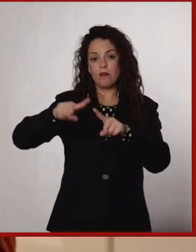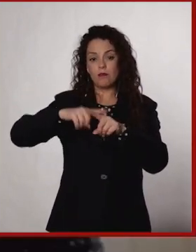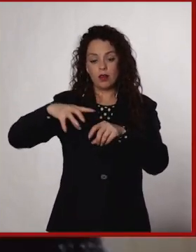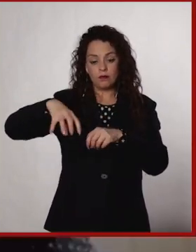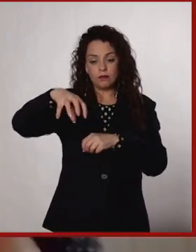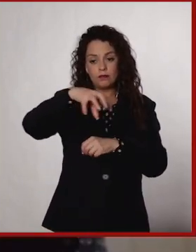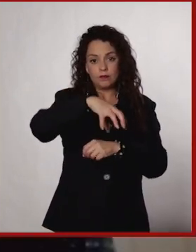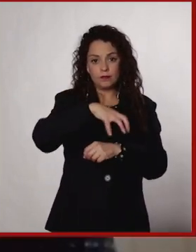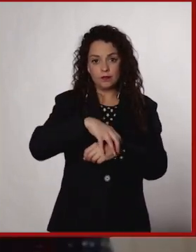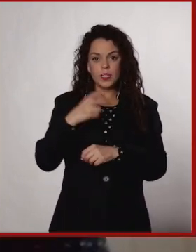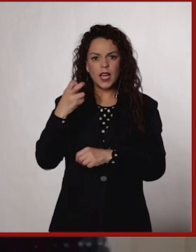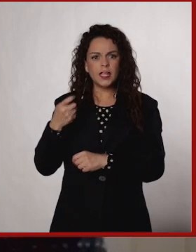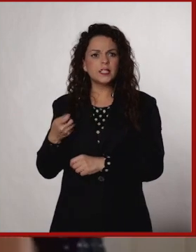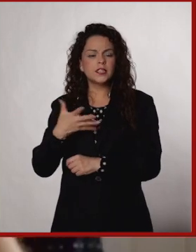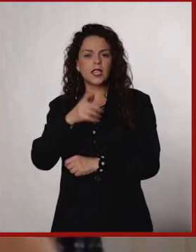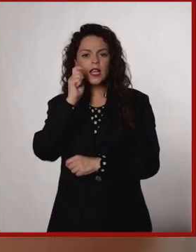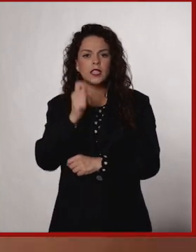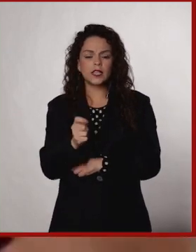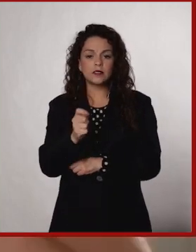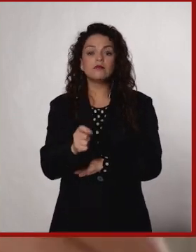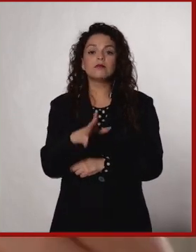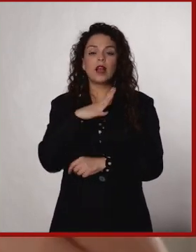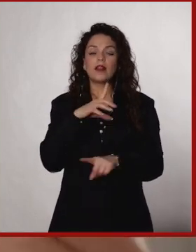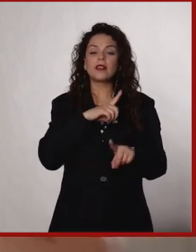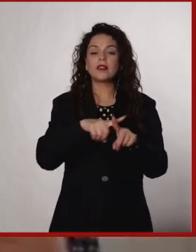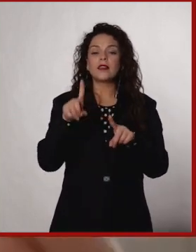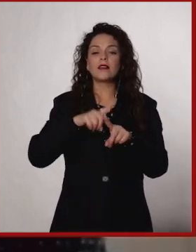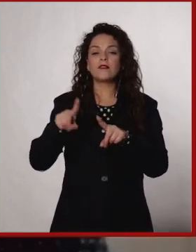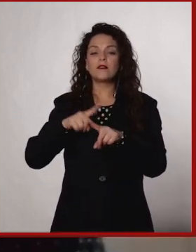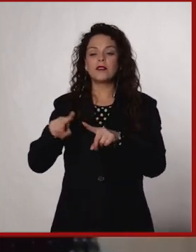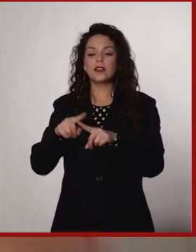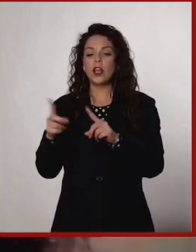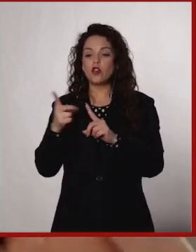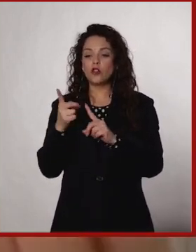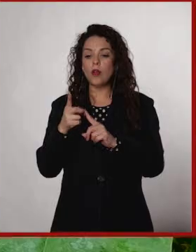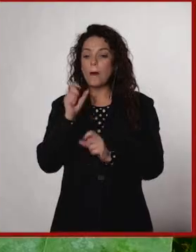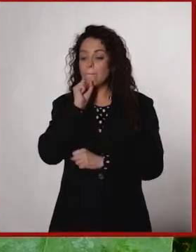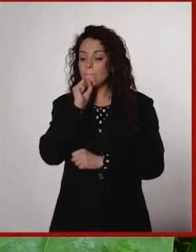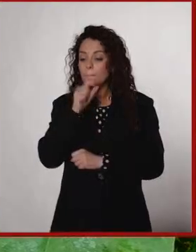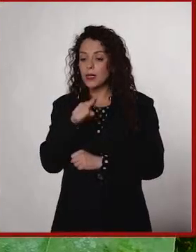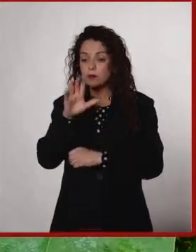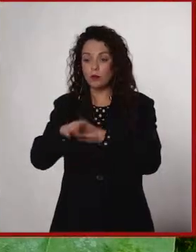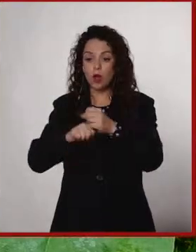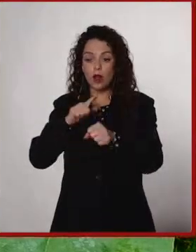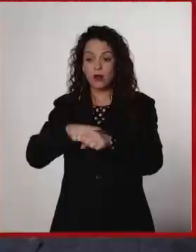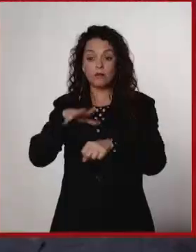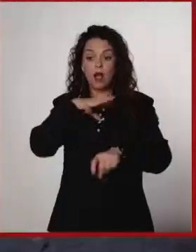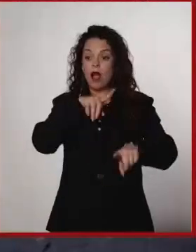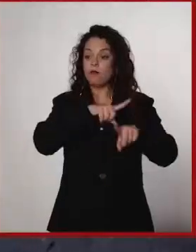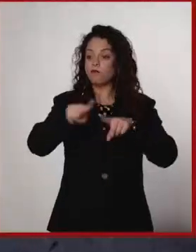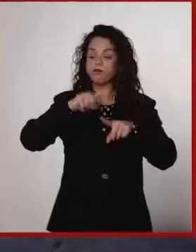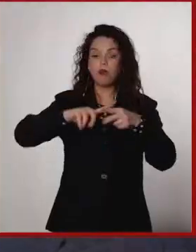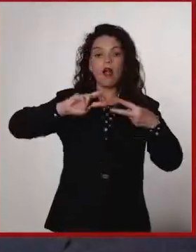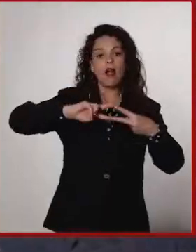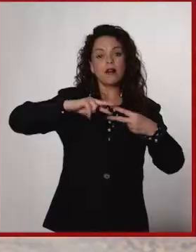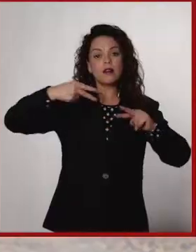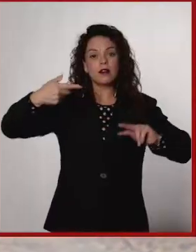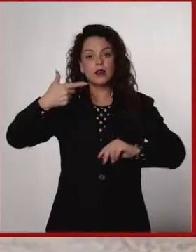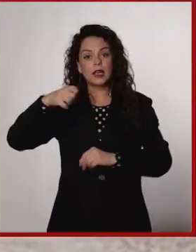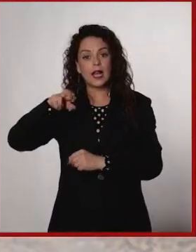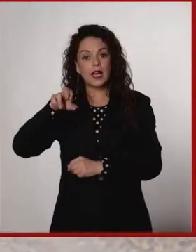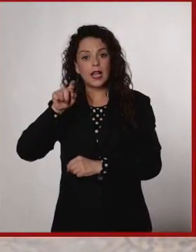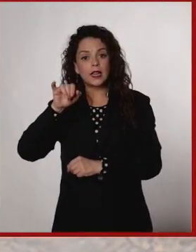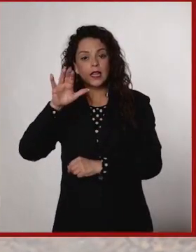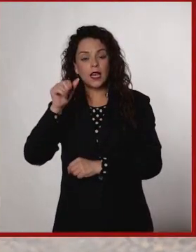biodiversidad. La biodiversidad se refiere a la variedad que hay en una misma especie, toda la diversidad